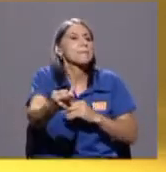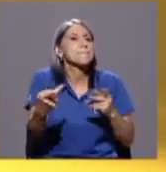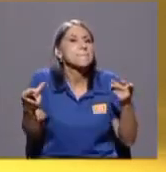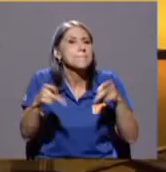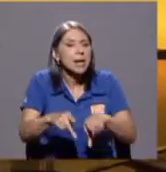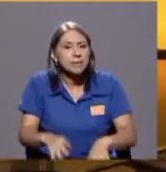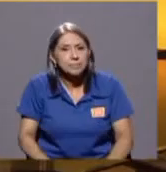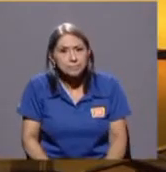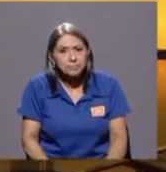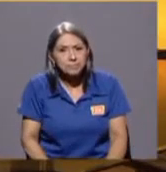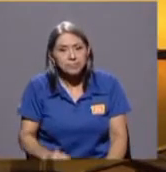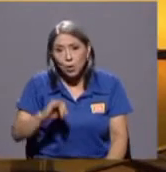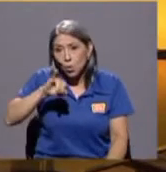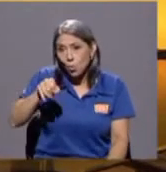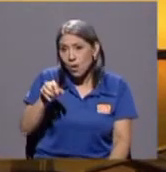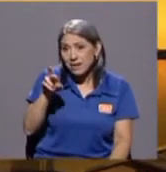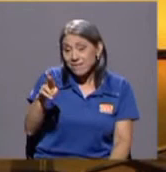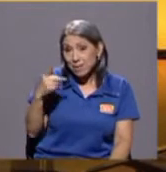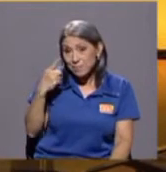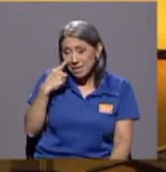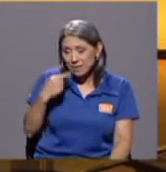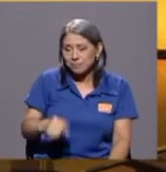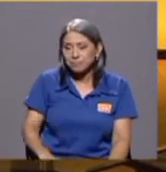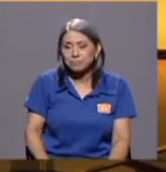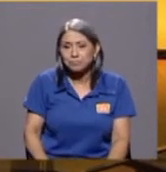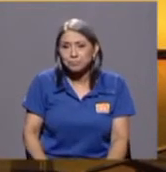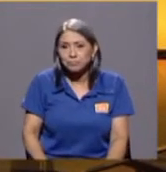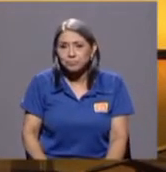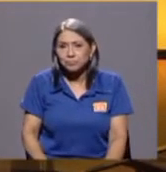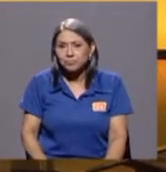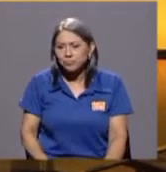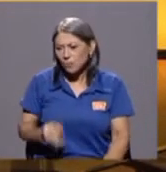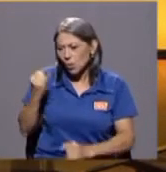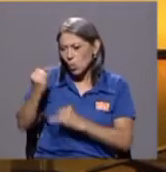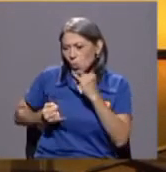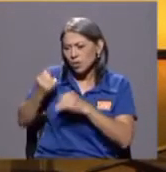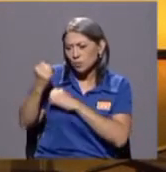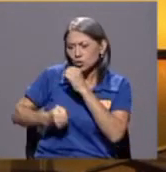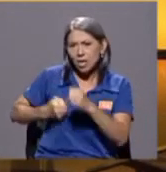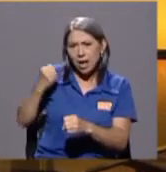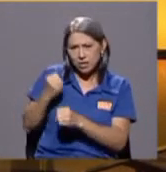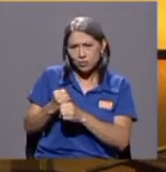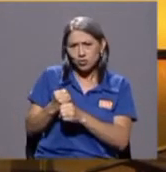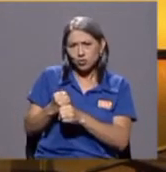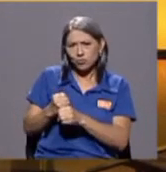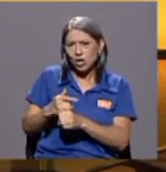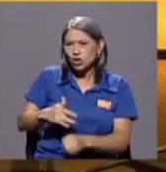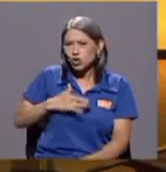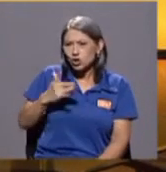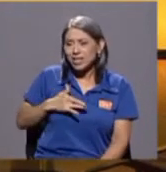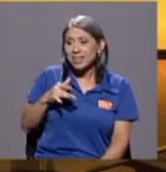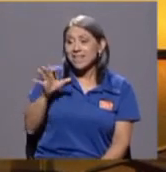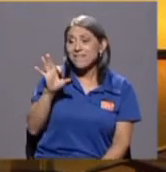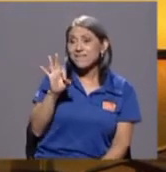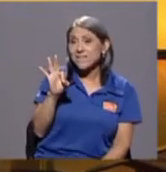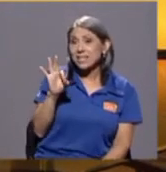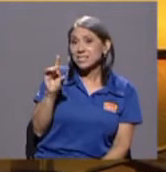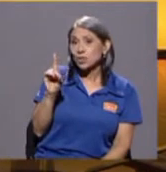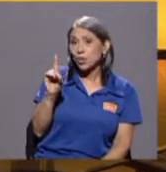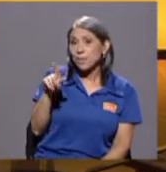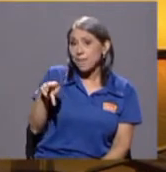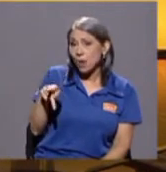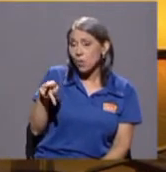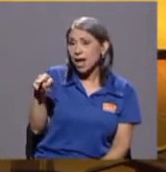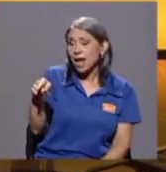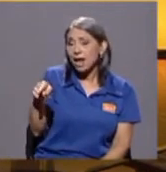bueno Rafael mire yo sentí a Francisco en los últimos años muy angustiado y lo